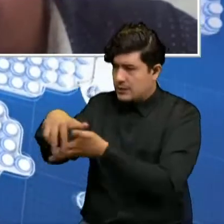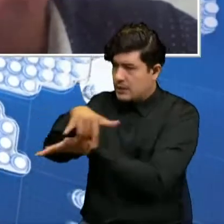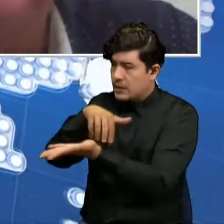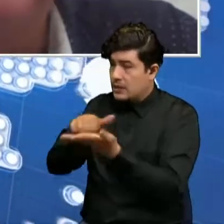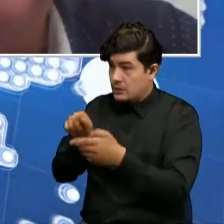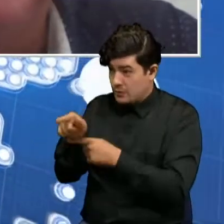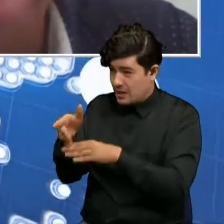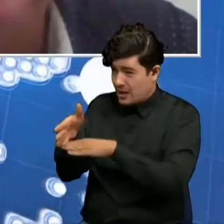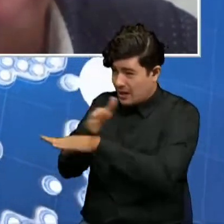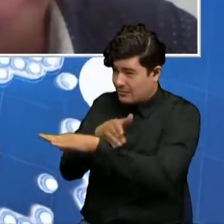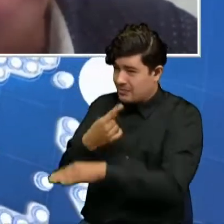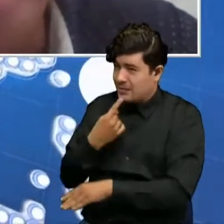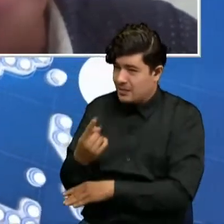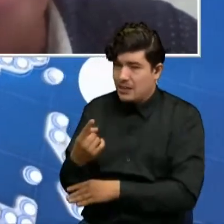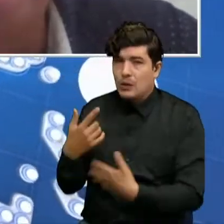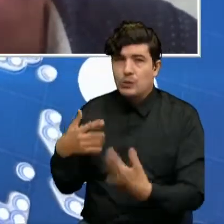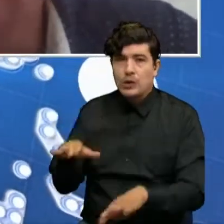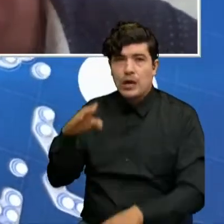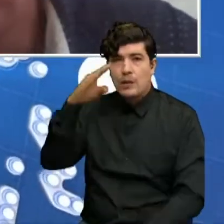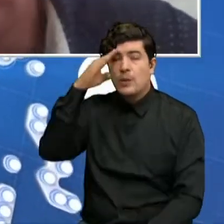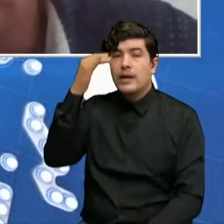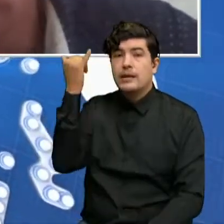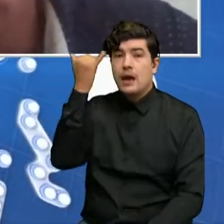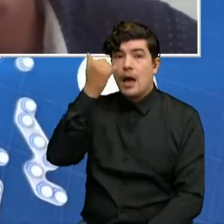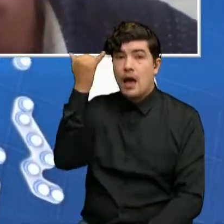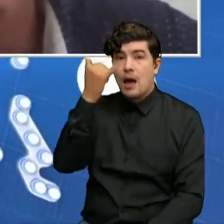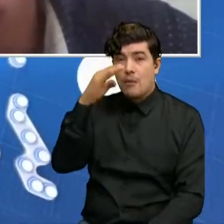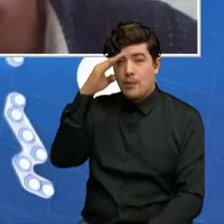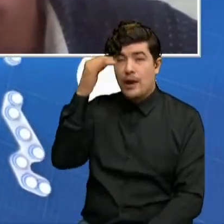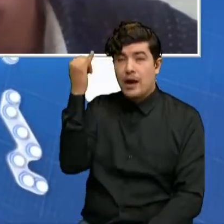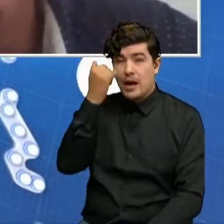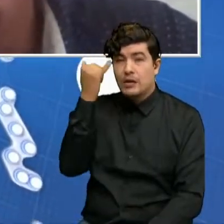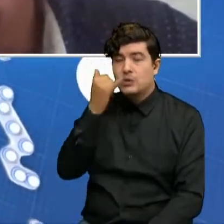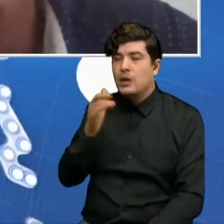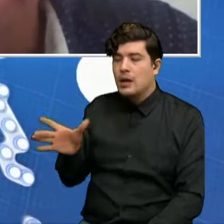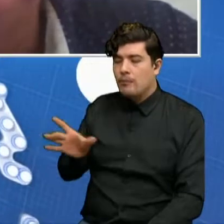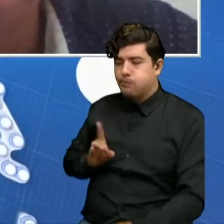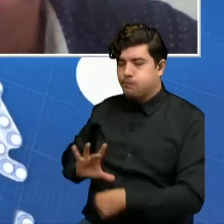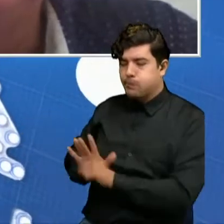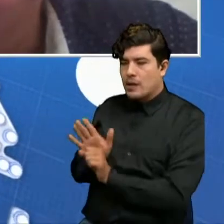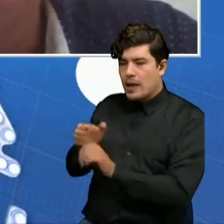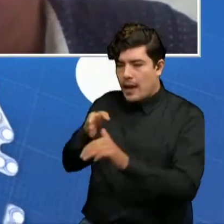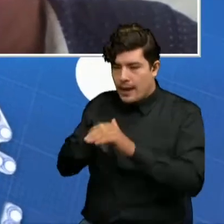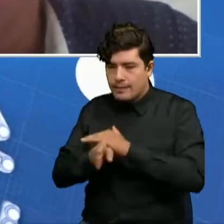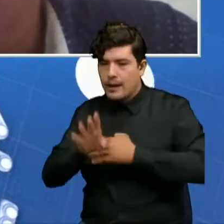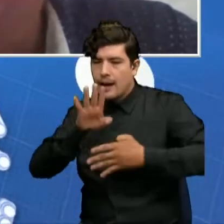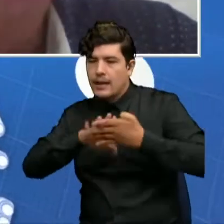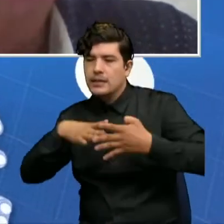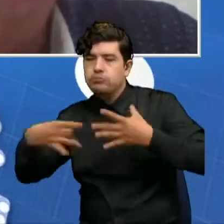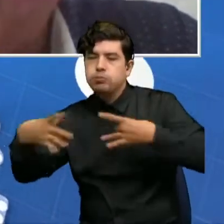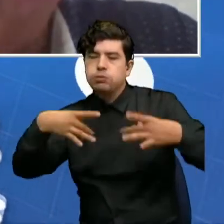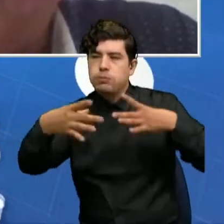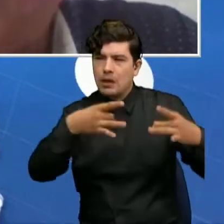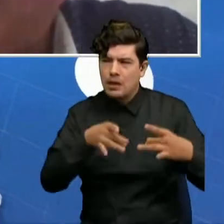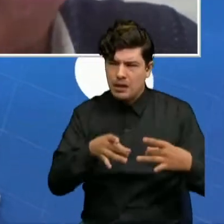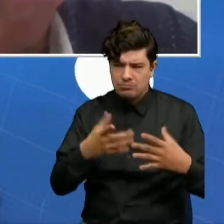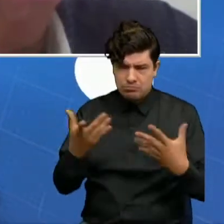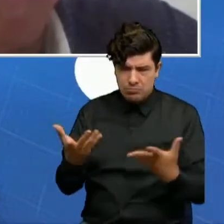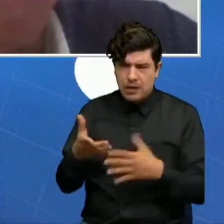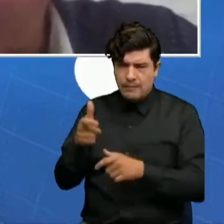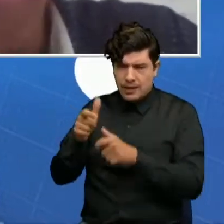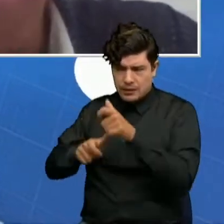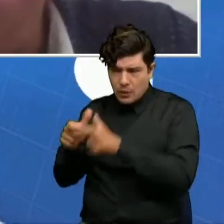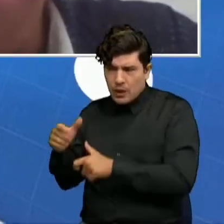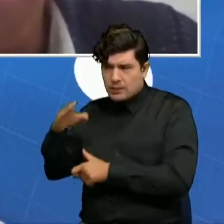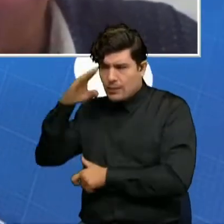probablemente son los guardianes los que están llevando el COVID-19 a estos centros penitenciarios. ¿Cuál es la situación de ellos en particular? ¿Ellos ya han sido